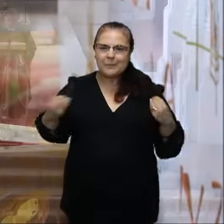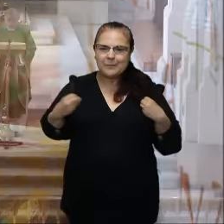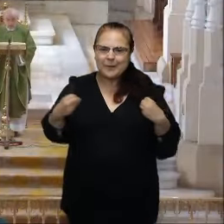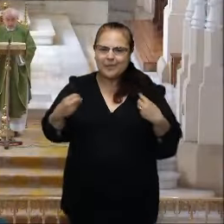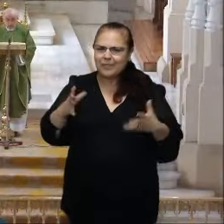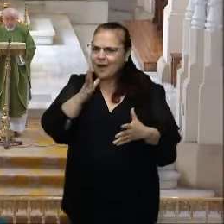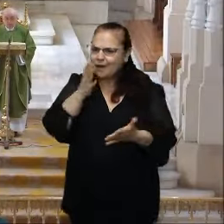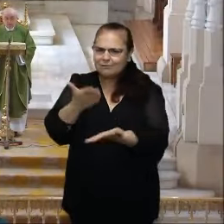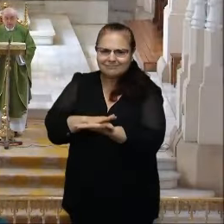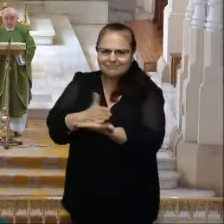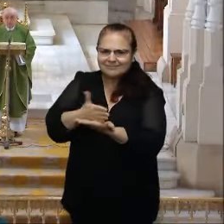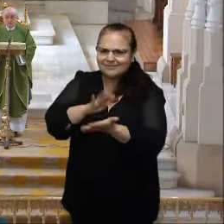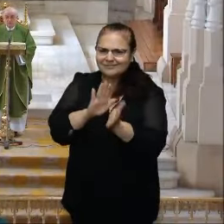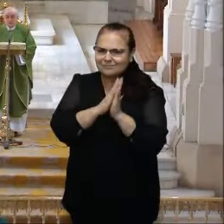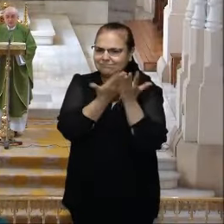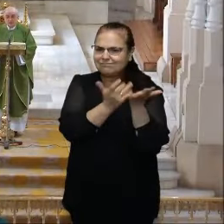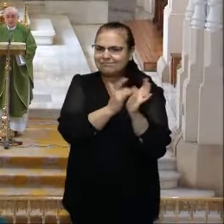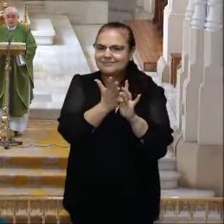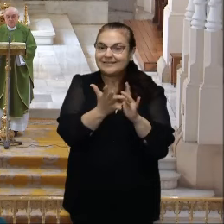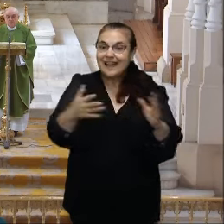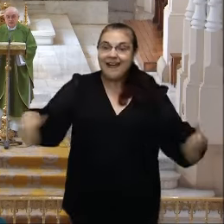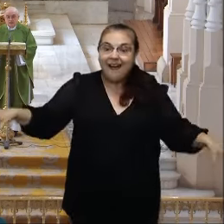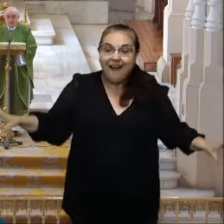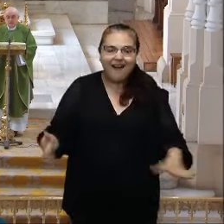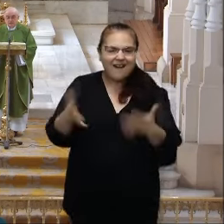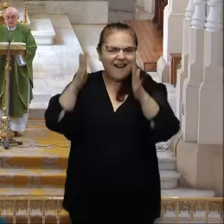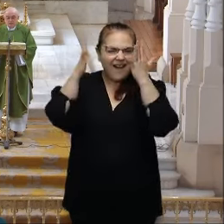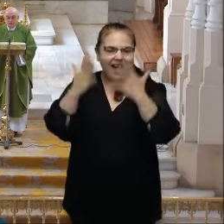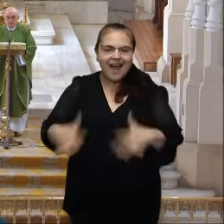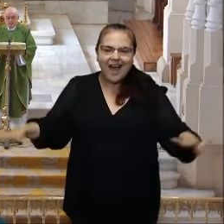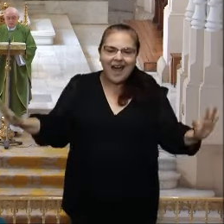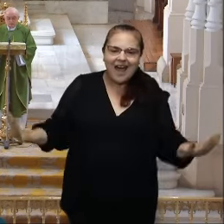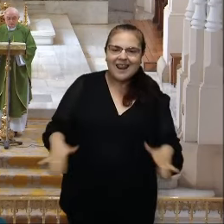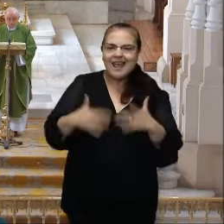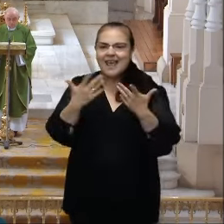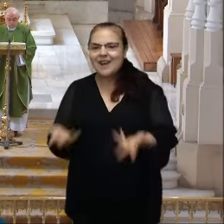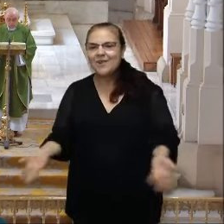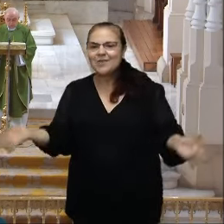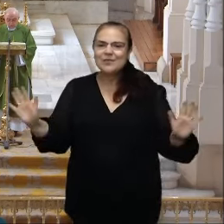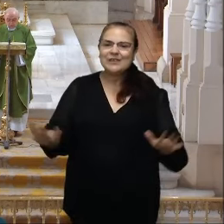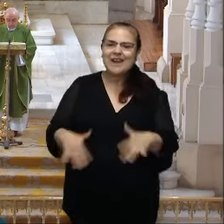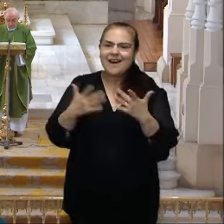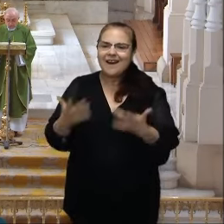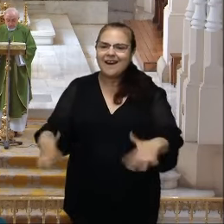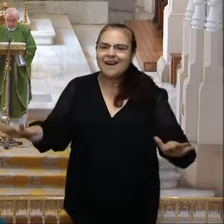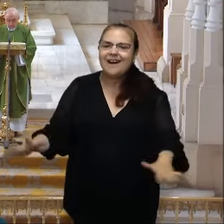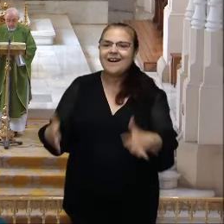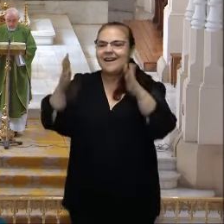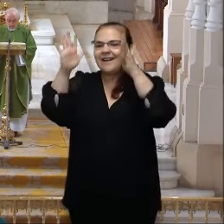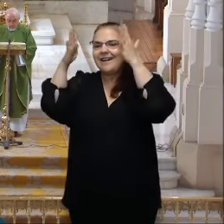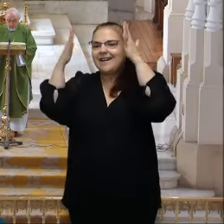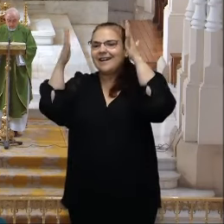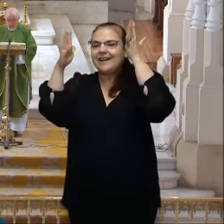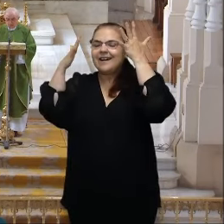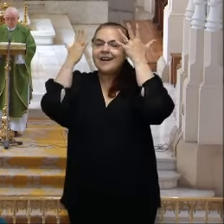Aleluya, aleluya,